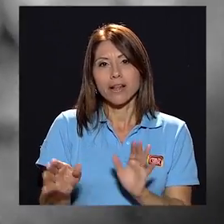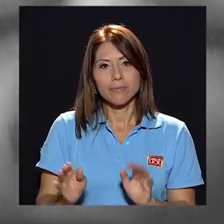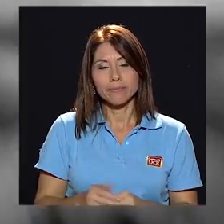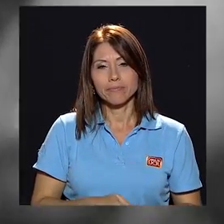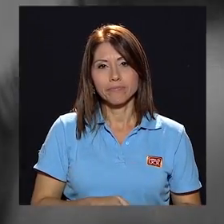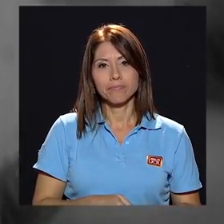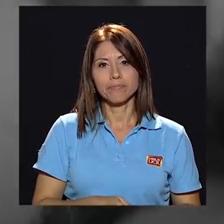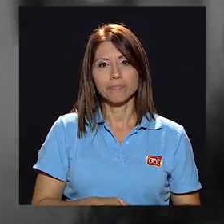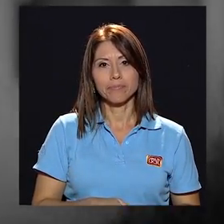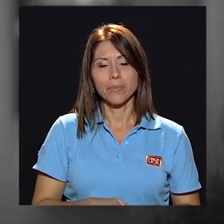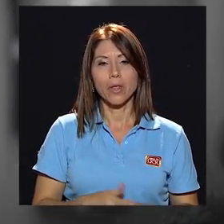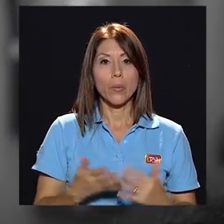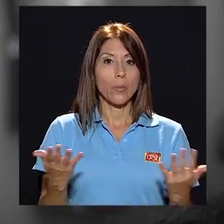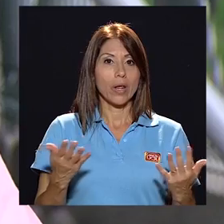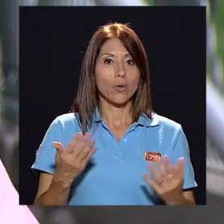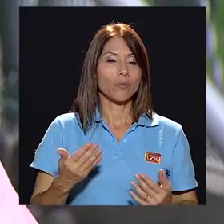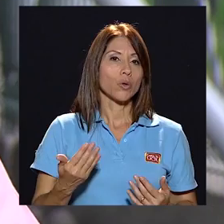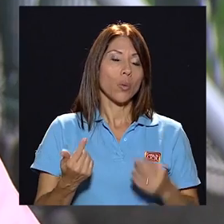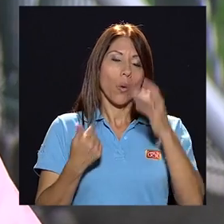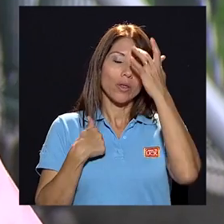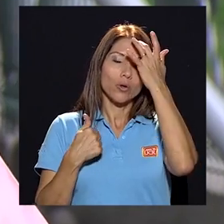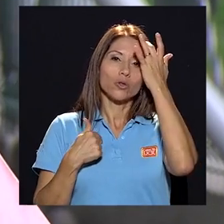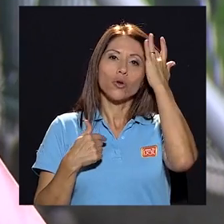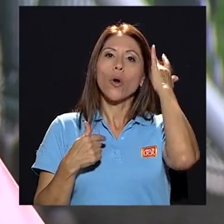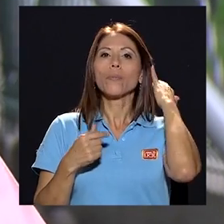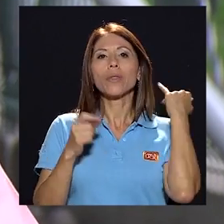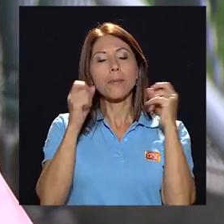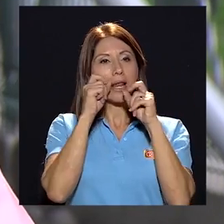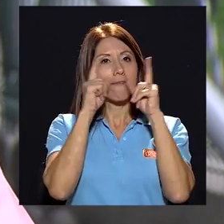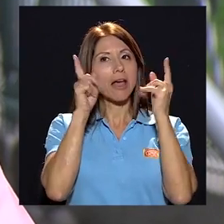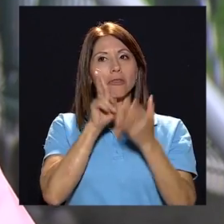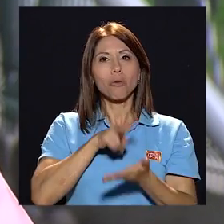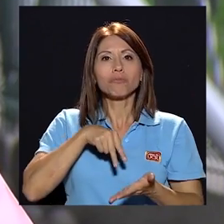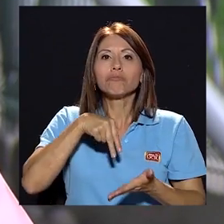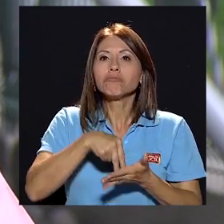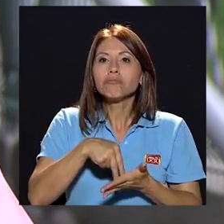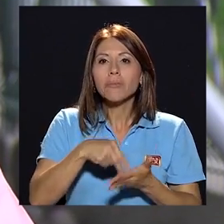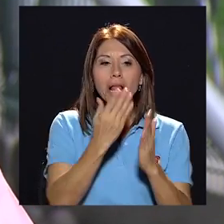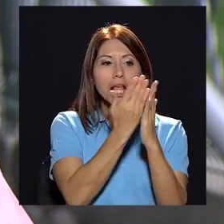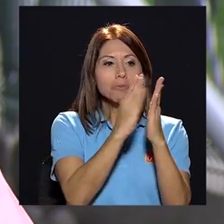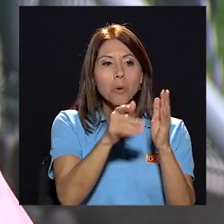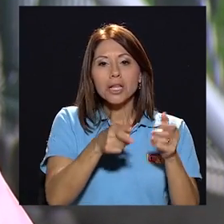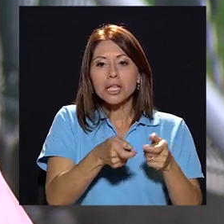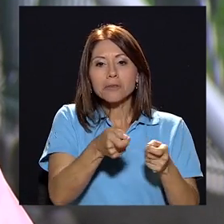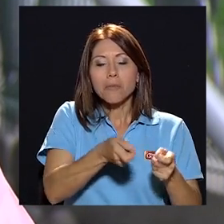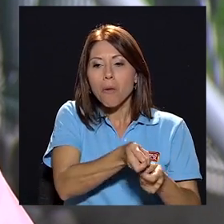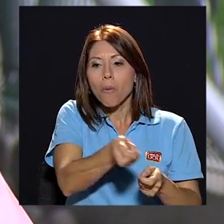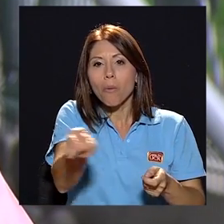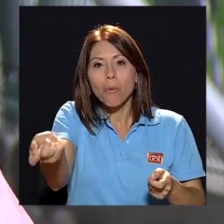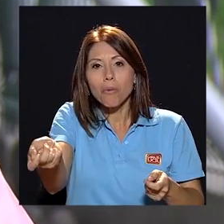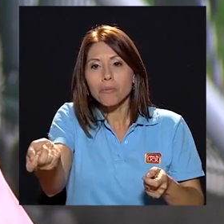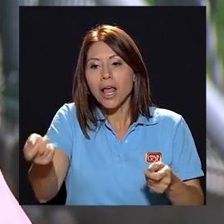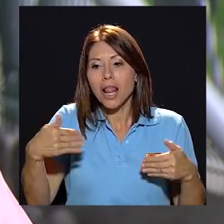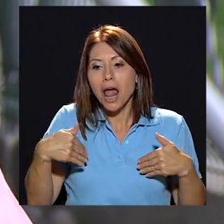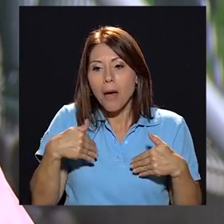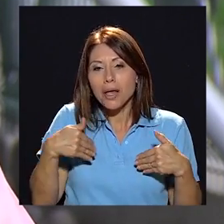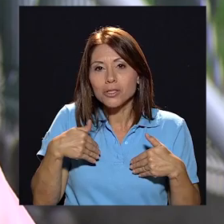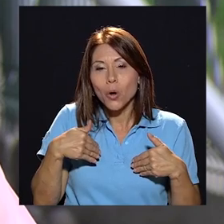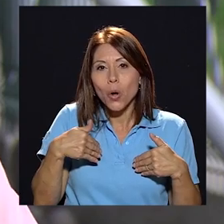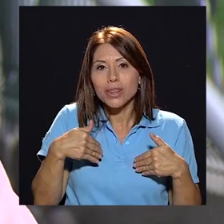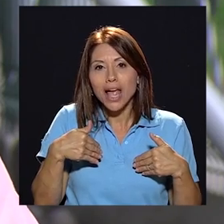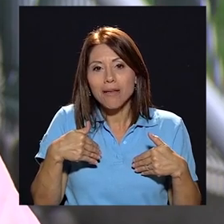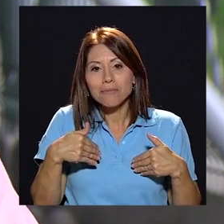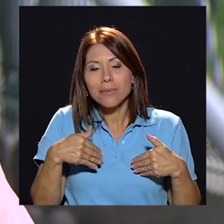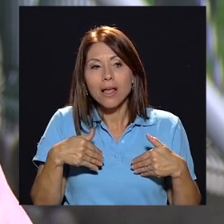flexible. Bueno, cuando me levanto, abro las puertas, saco al patio a la mascota,